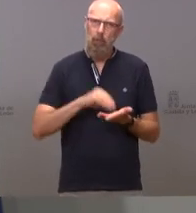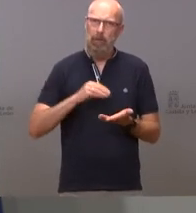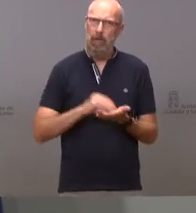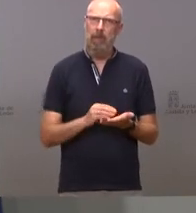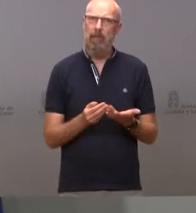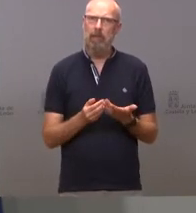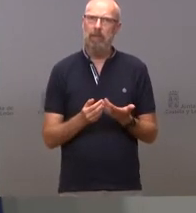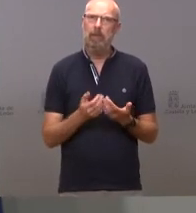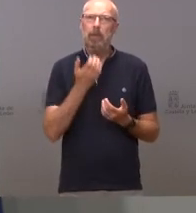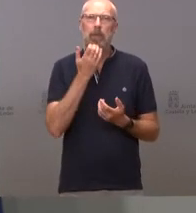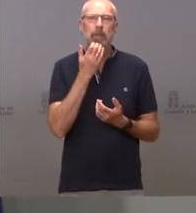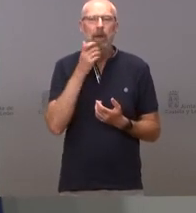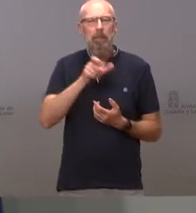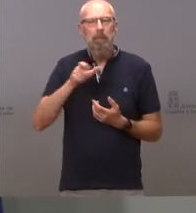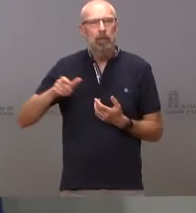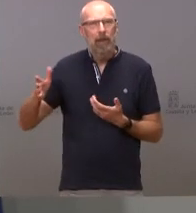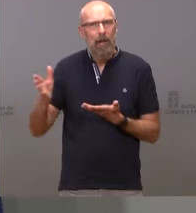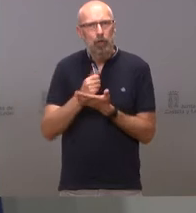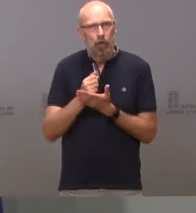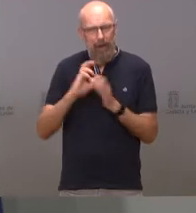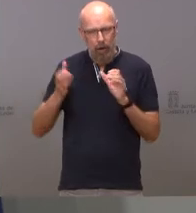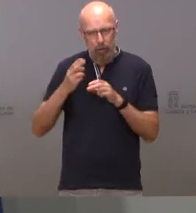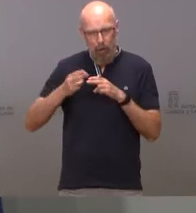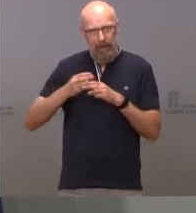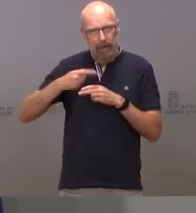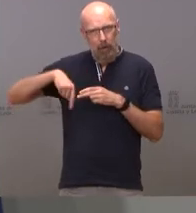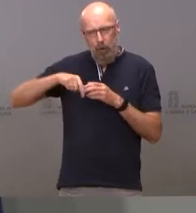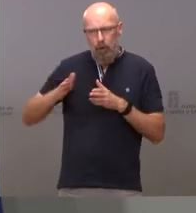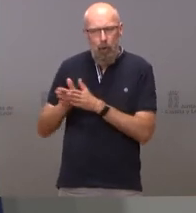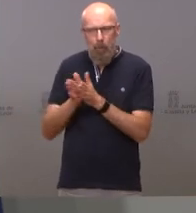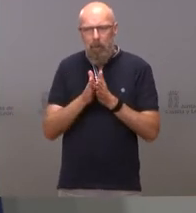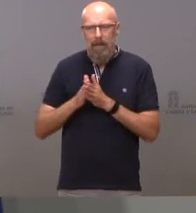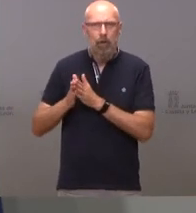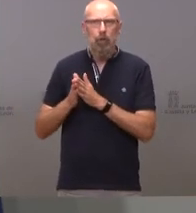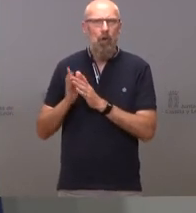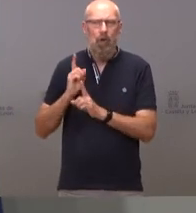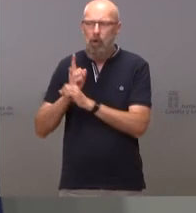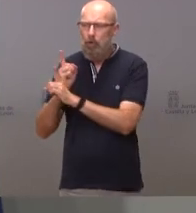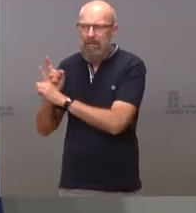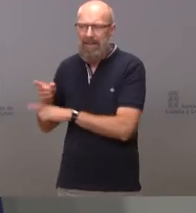con la gente que se queda todos han sido compañeros míos y yo procuro no hacer esas cosas no las hago aquí